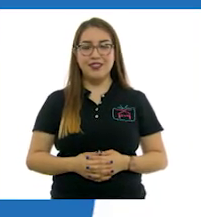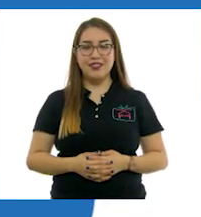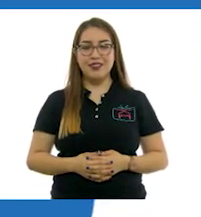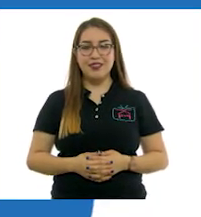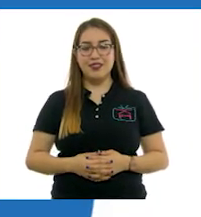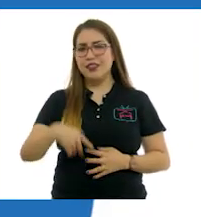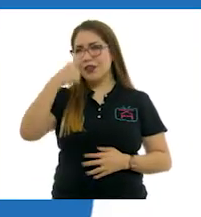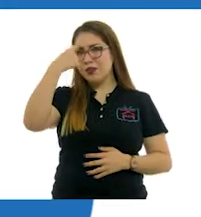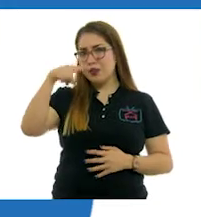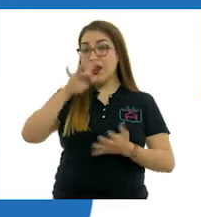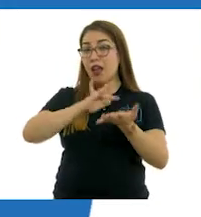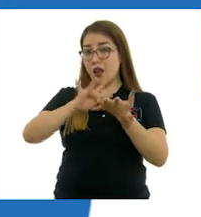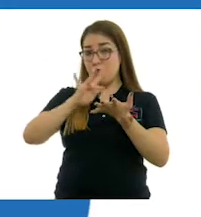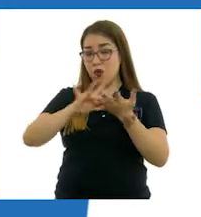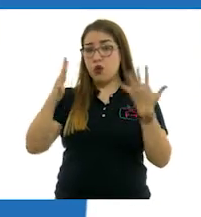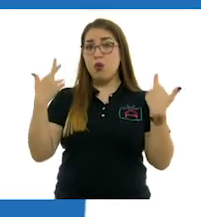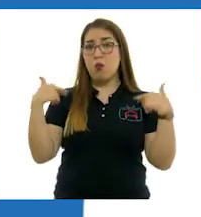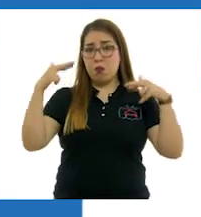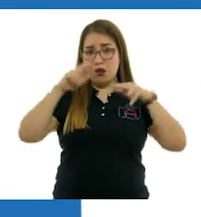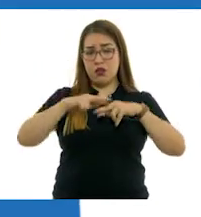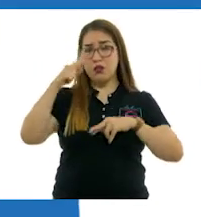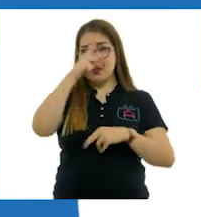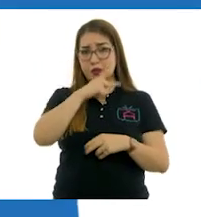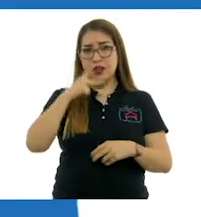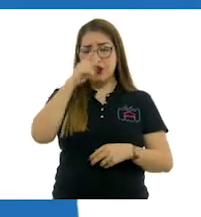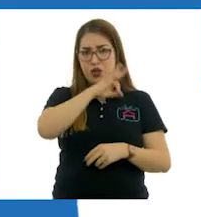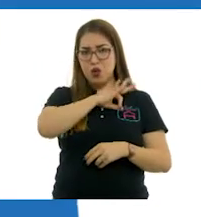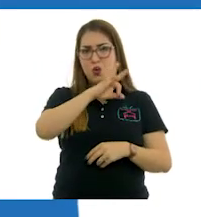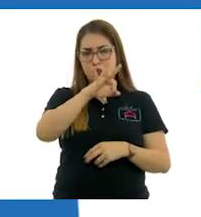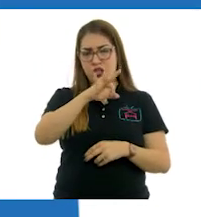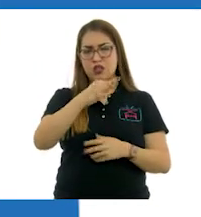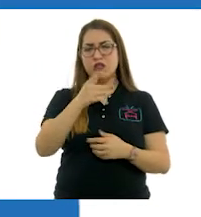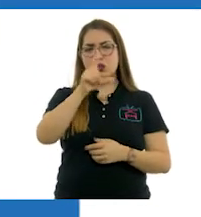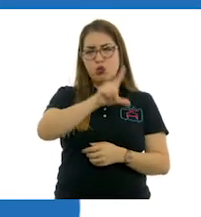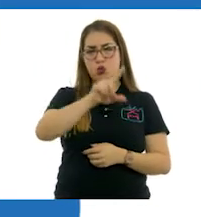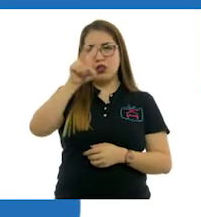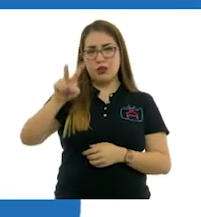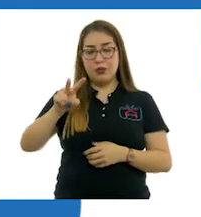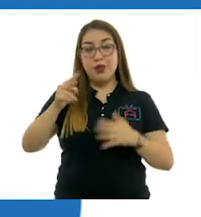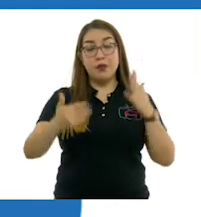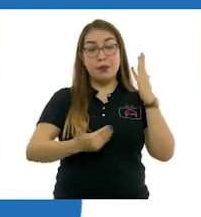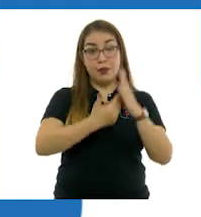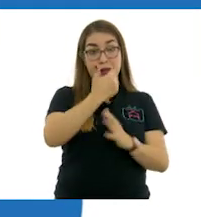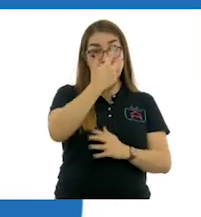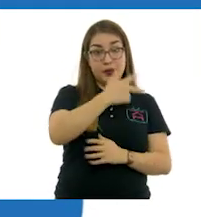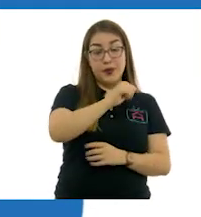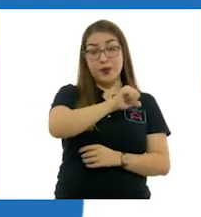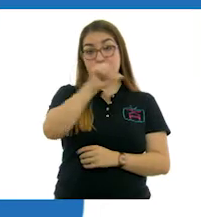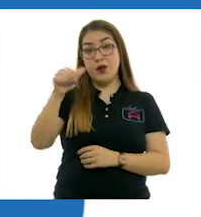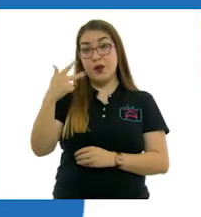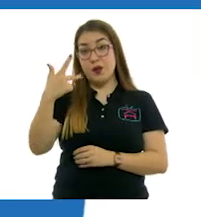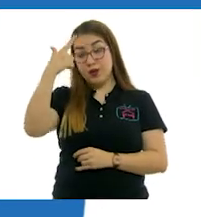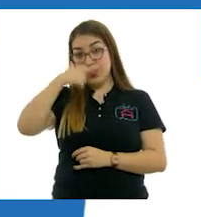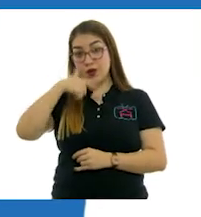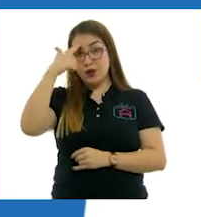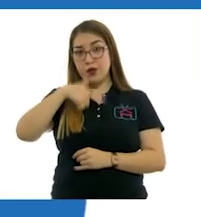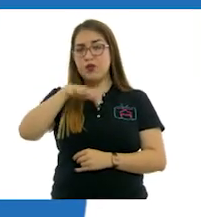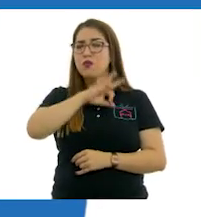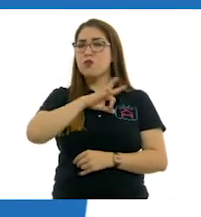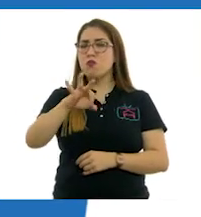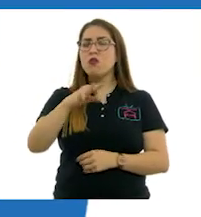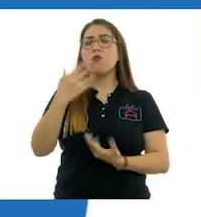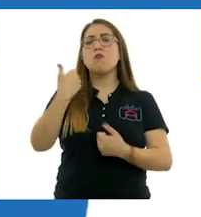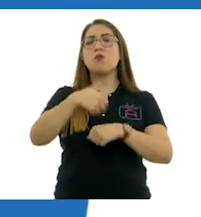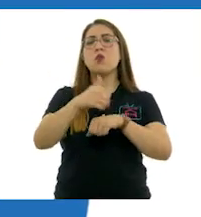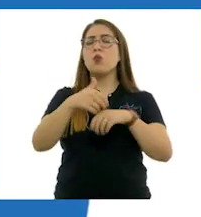Para solicitar apoyo pedagógico, comunícate con maestras y maestros de lunes a viernes de 8 a